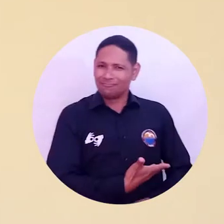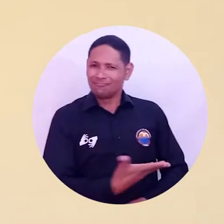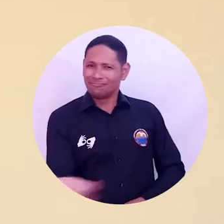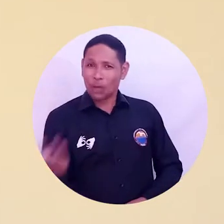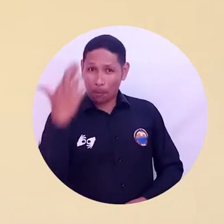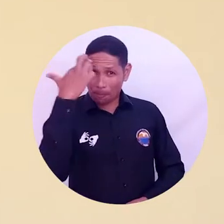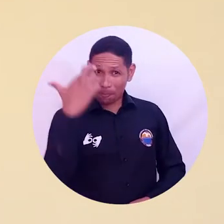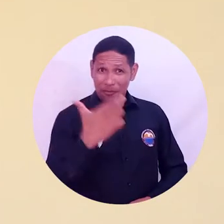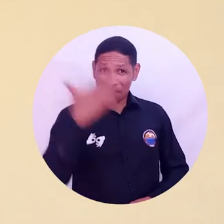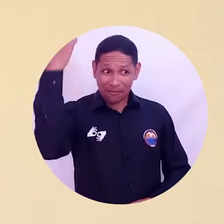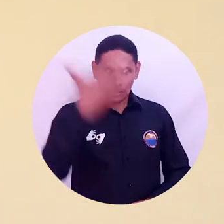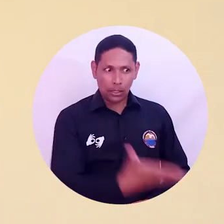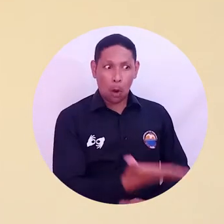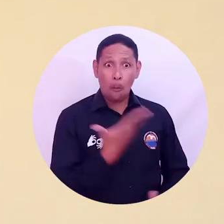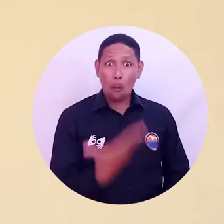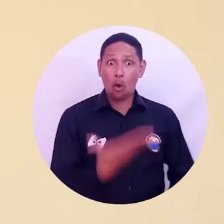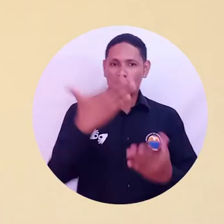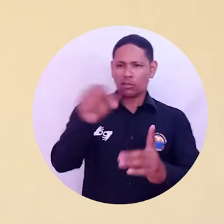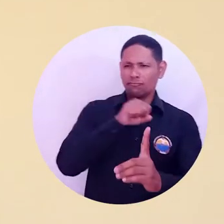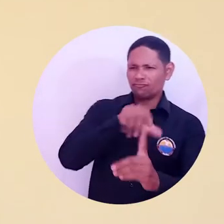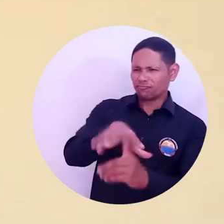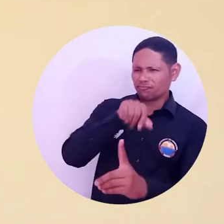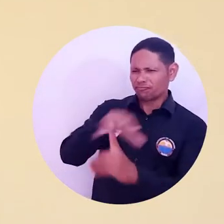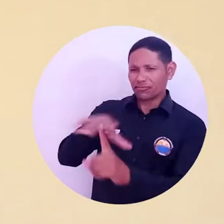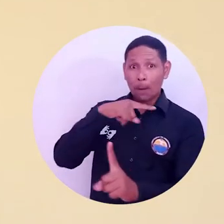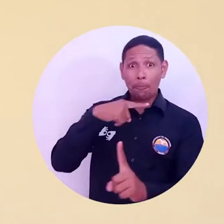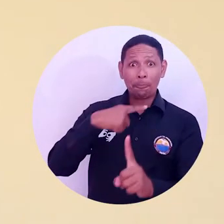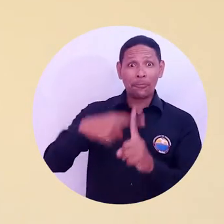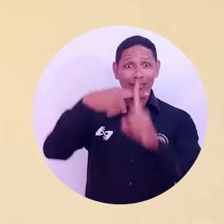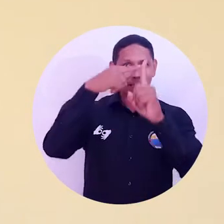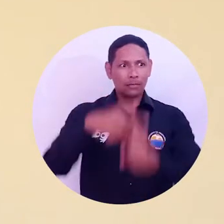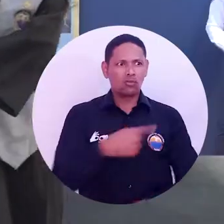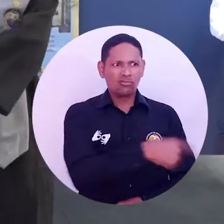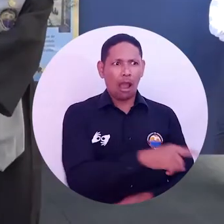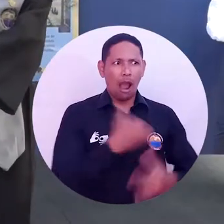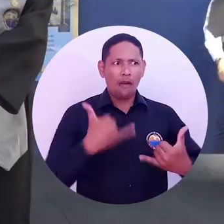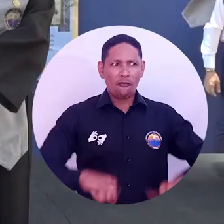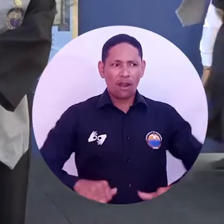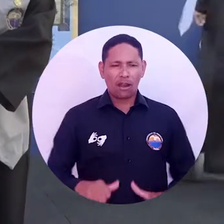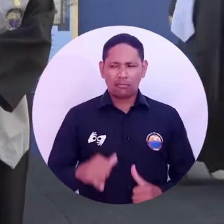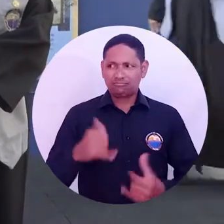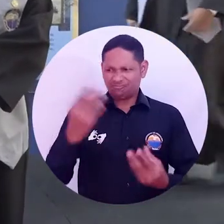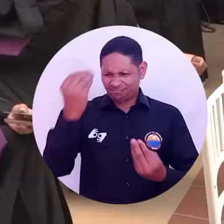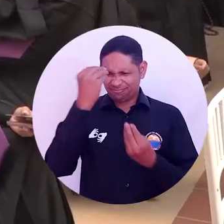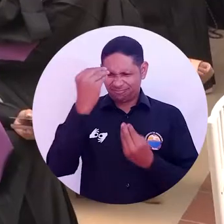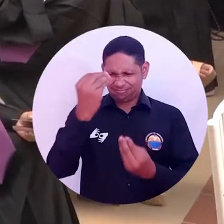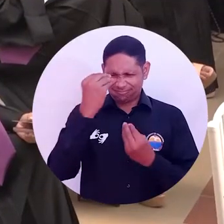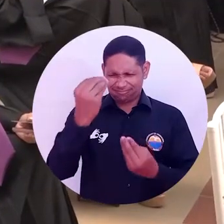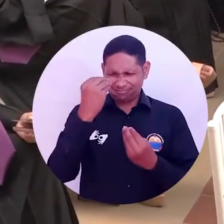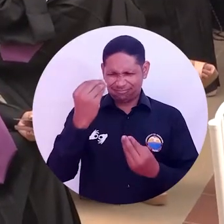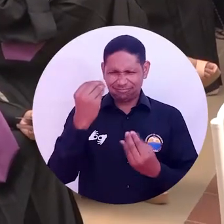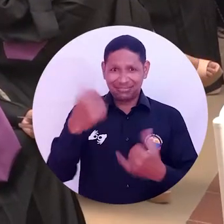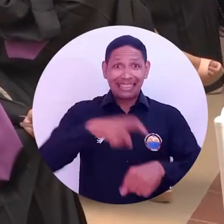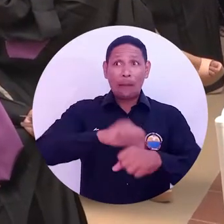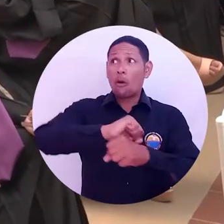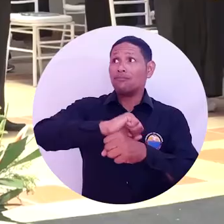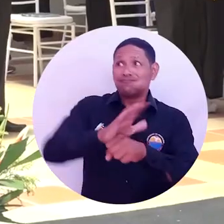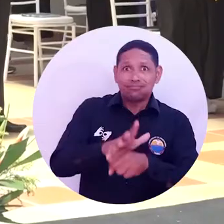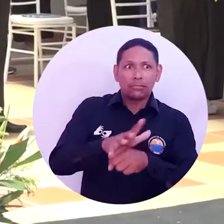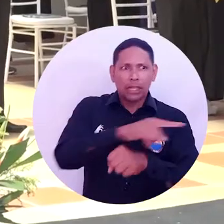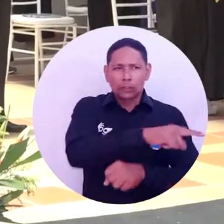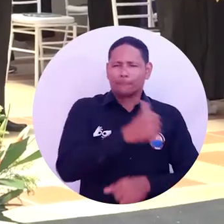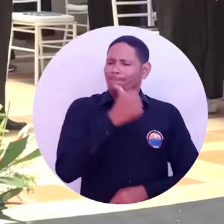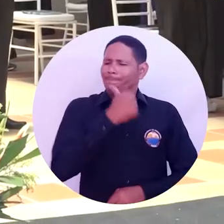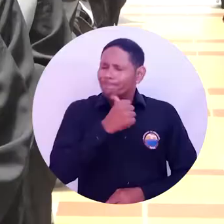estamos sin duda, van a incidir positivamente en el entorno, que han terminado de formarse en medio de esta pandemia, generando